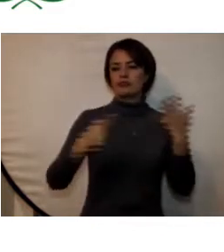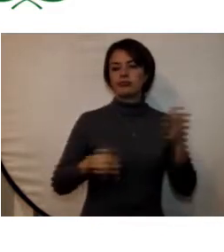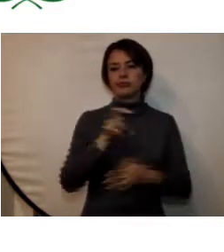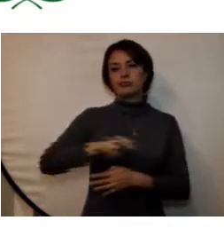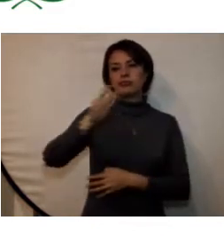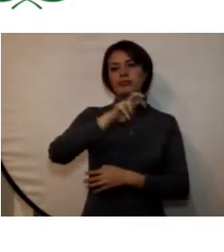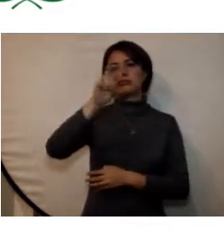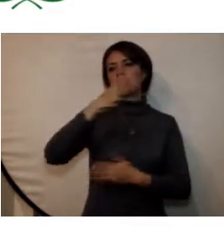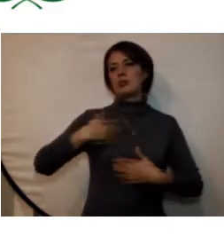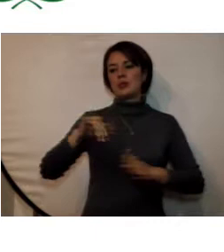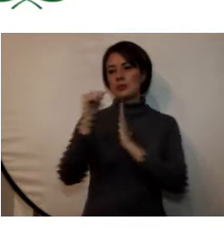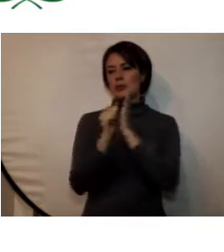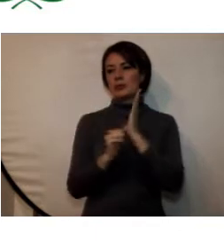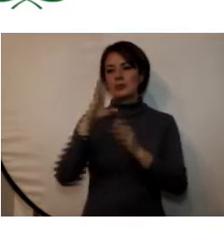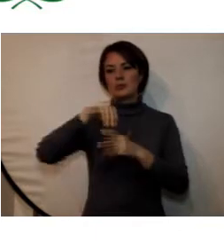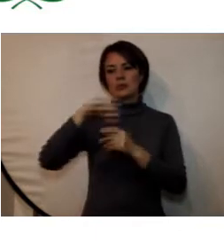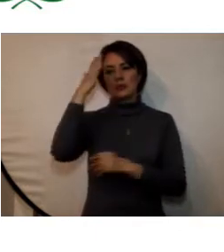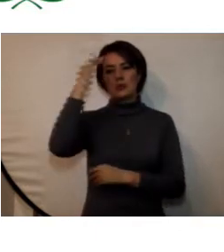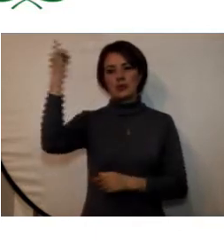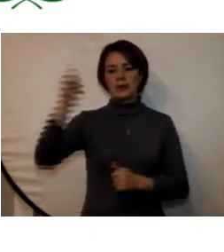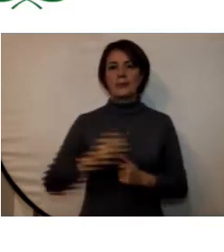para estudiantes de todos los programas académicos